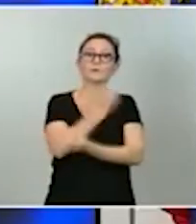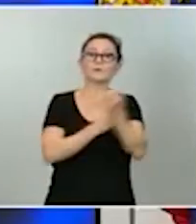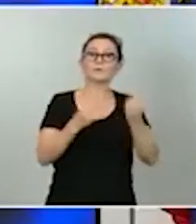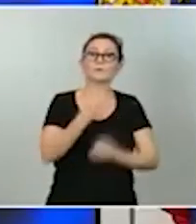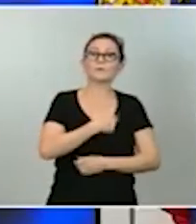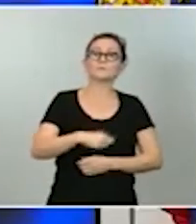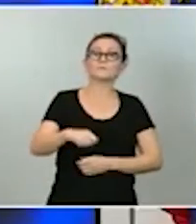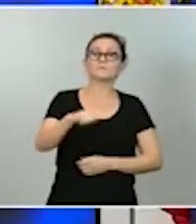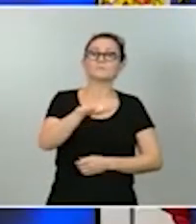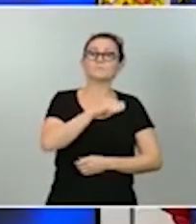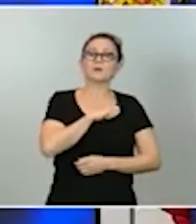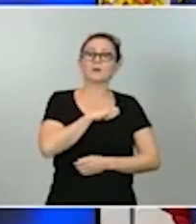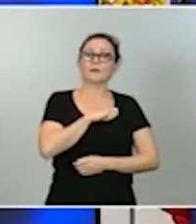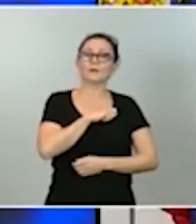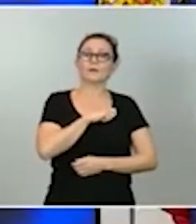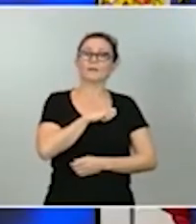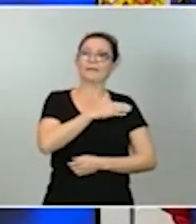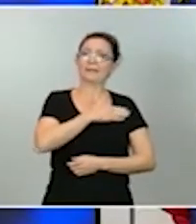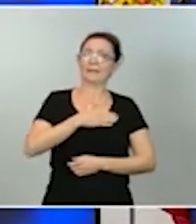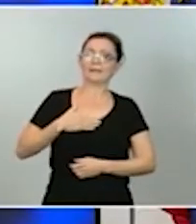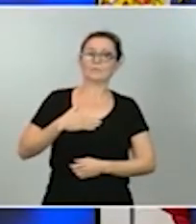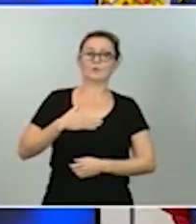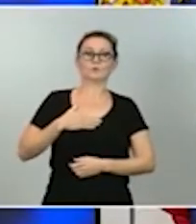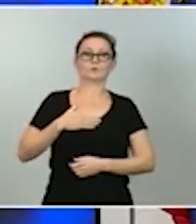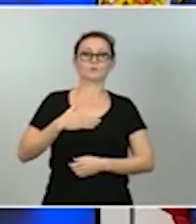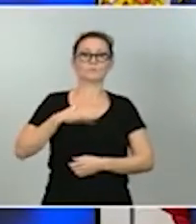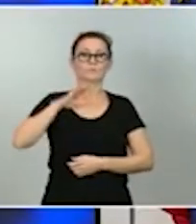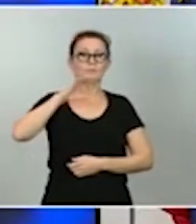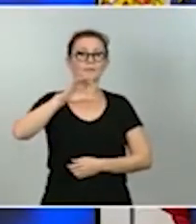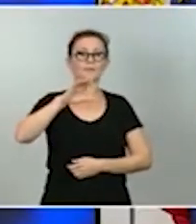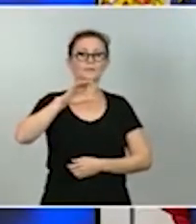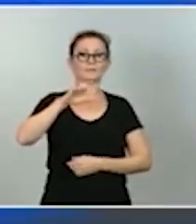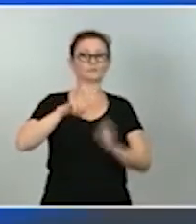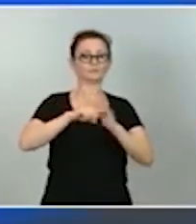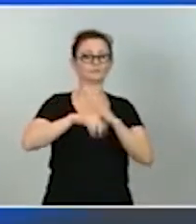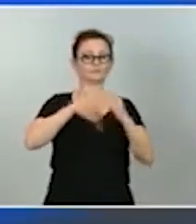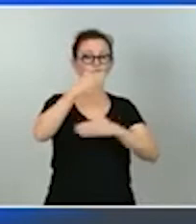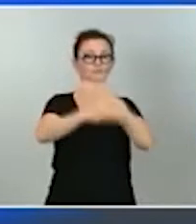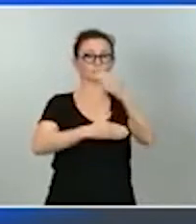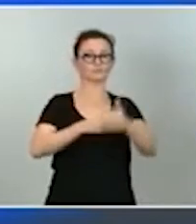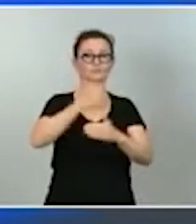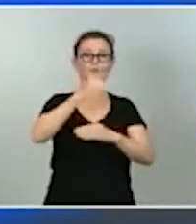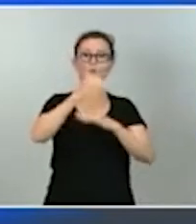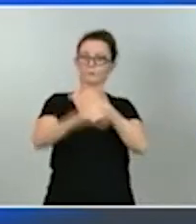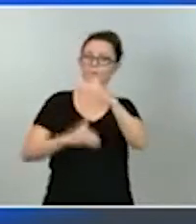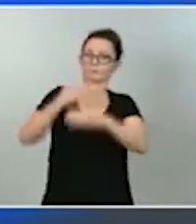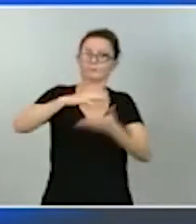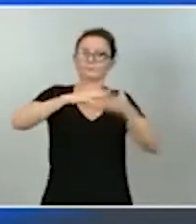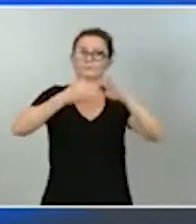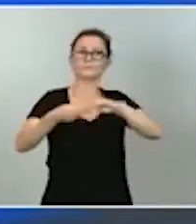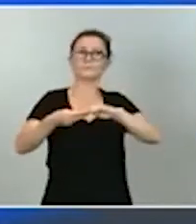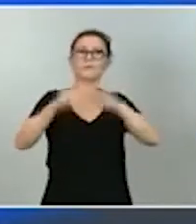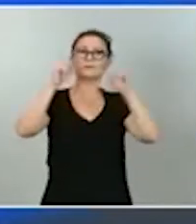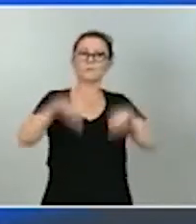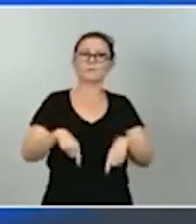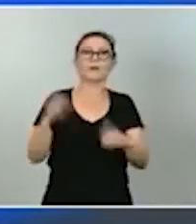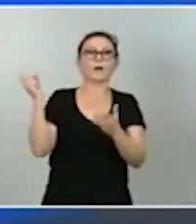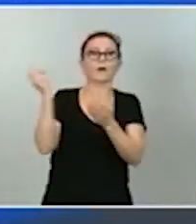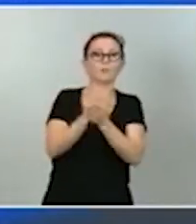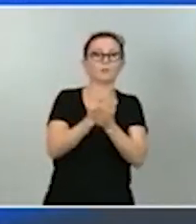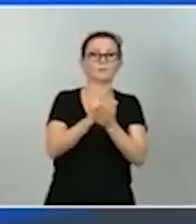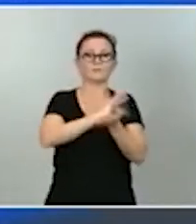nos encaminamos hacia un país próspero, resiliente, que acelera su transformación tecnológica y digital, que apuesta decididamente por la